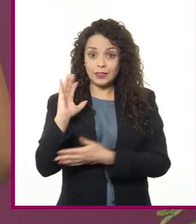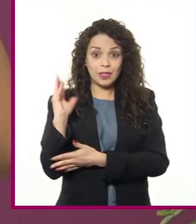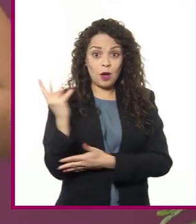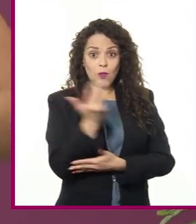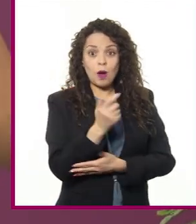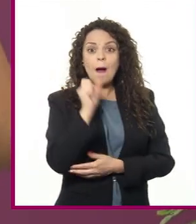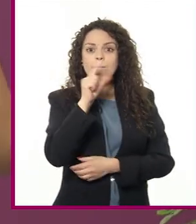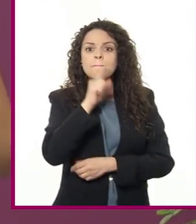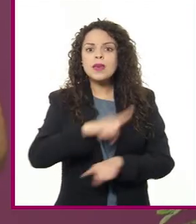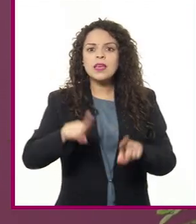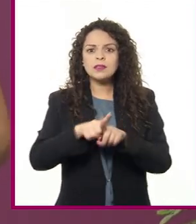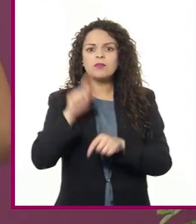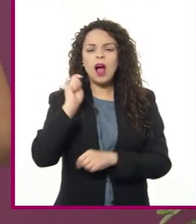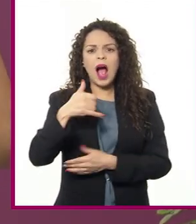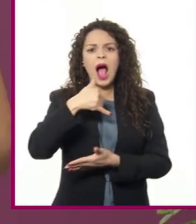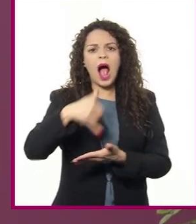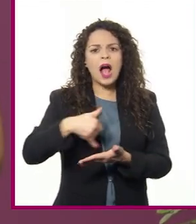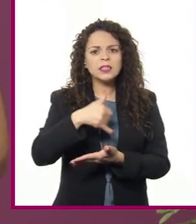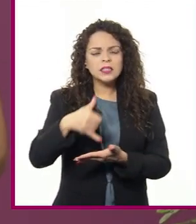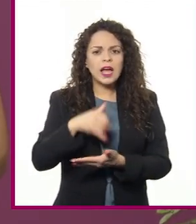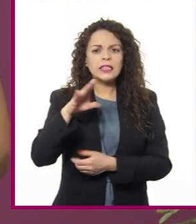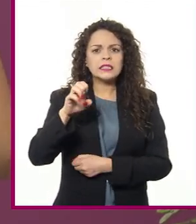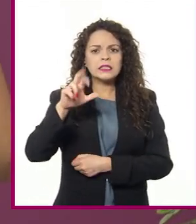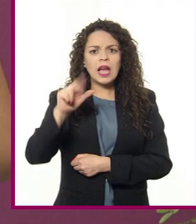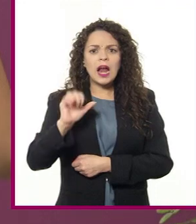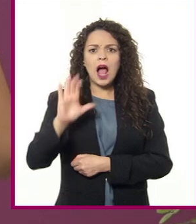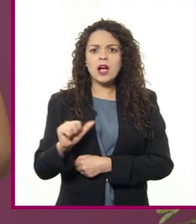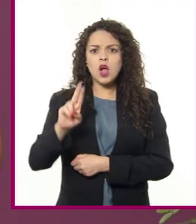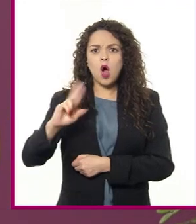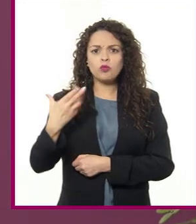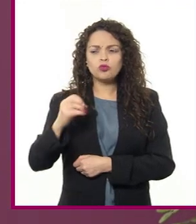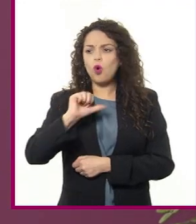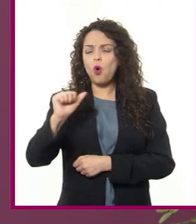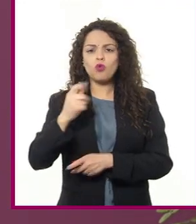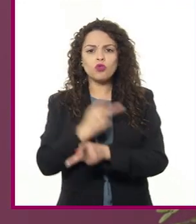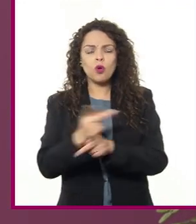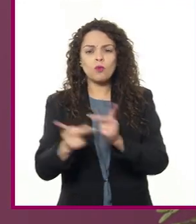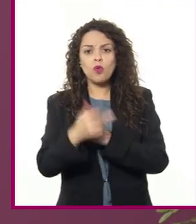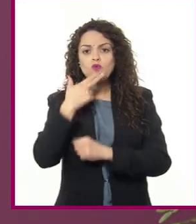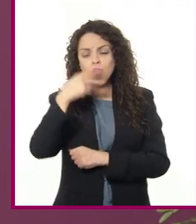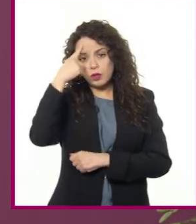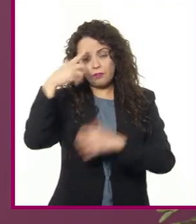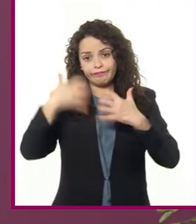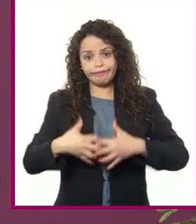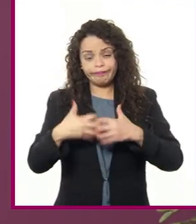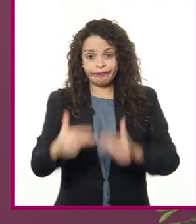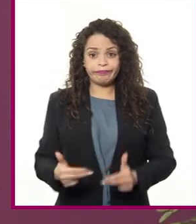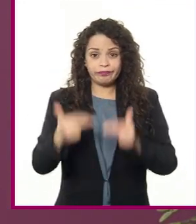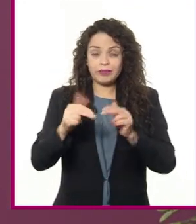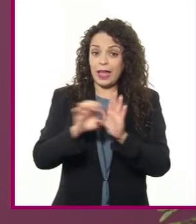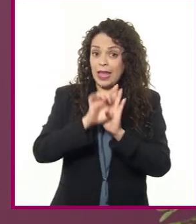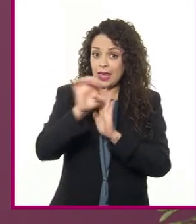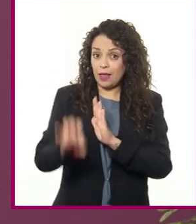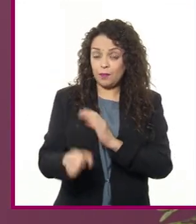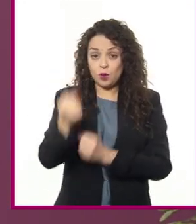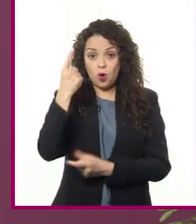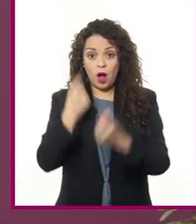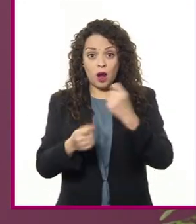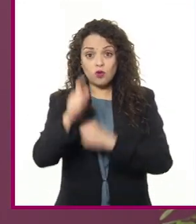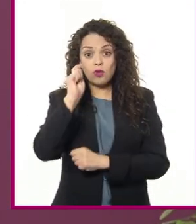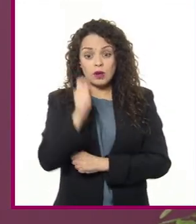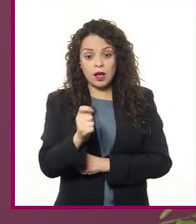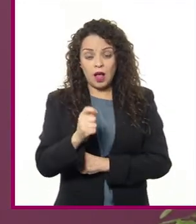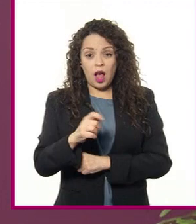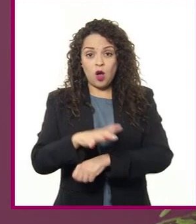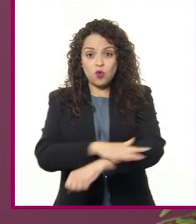ceras, aceites, caucho y otros productos utilizados en la industria. Por ejemplo, algunas de las cremas